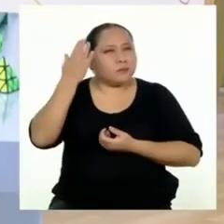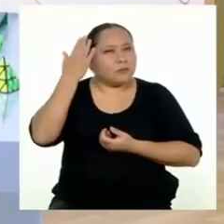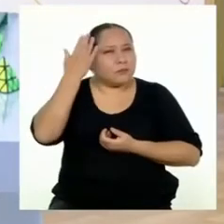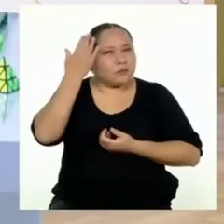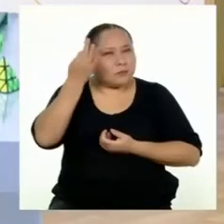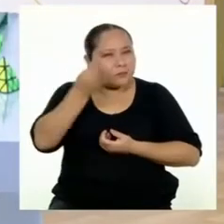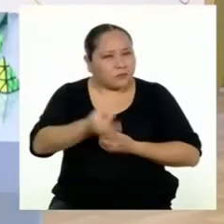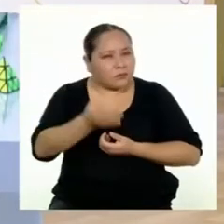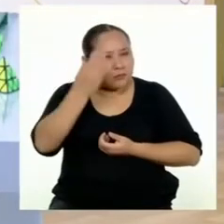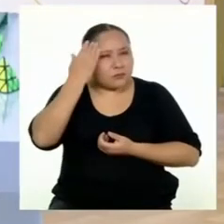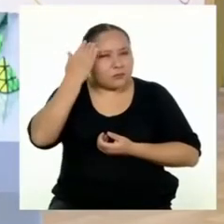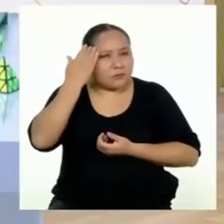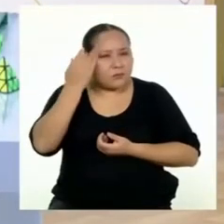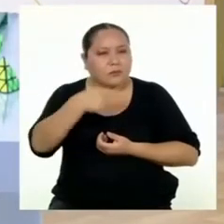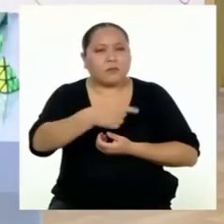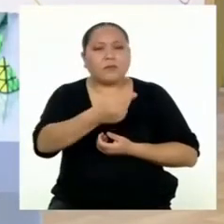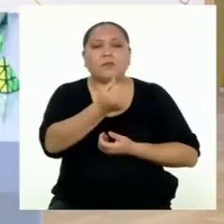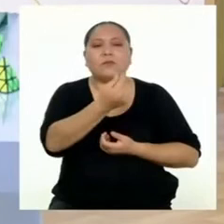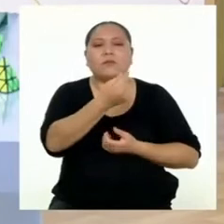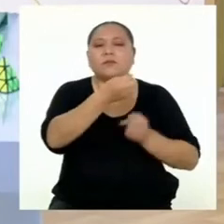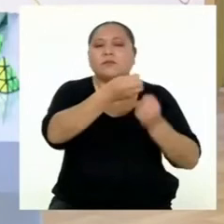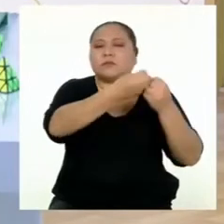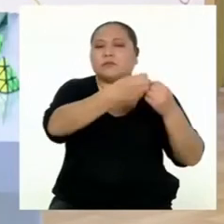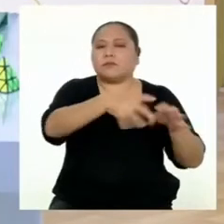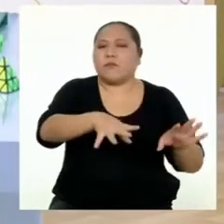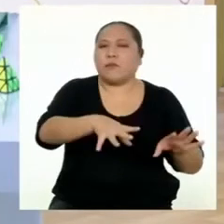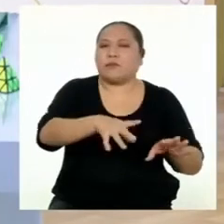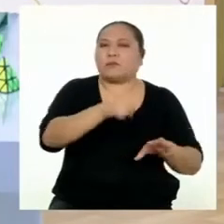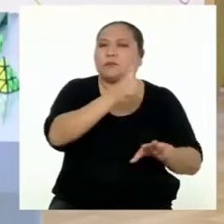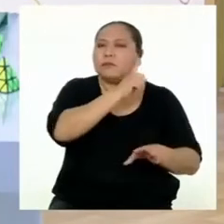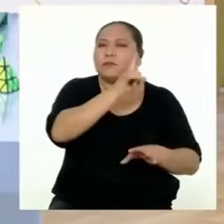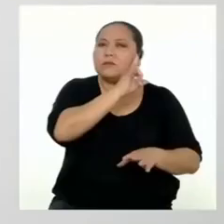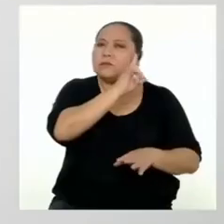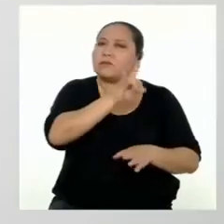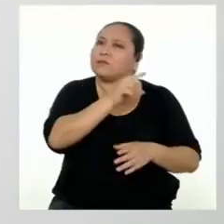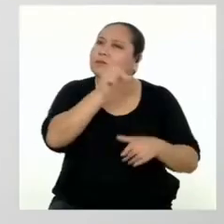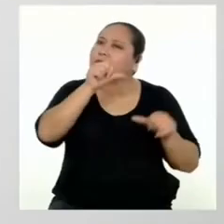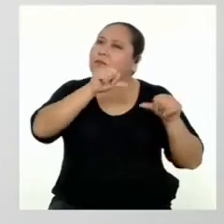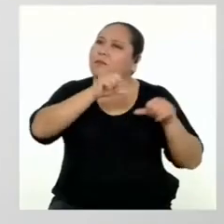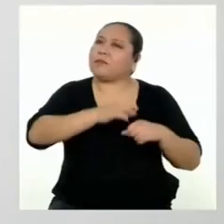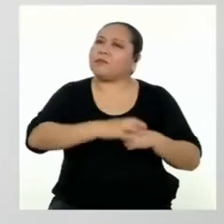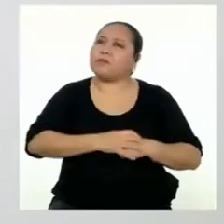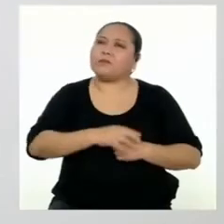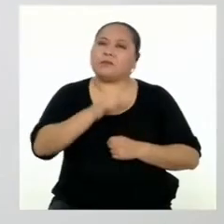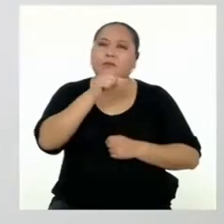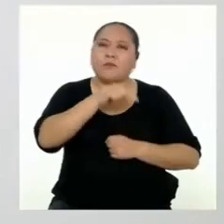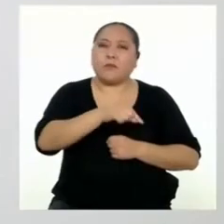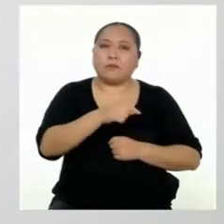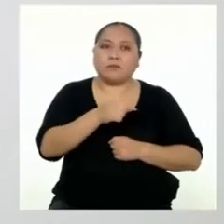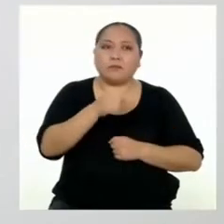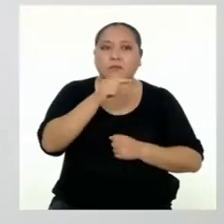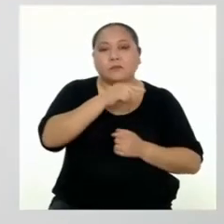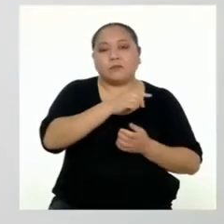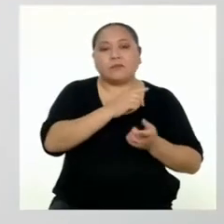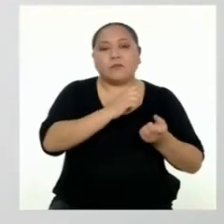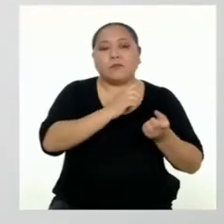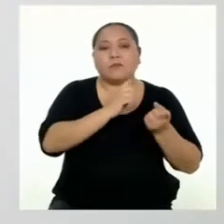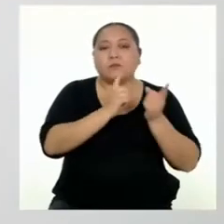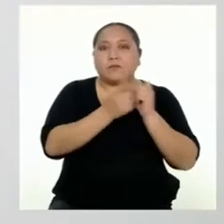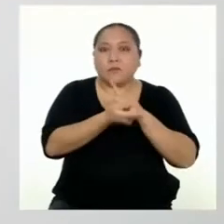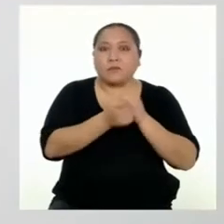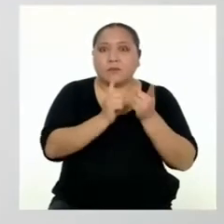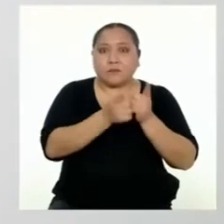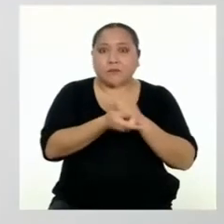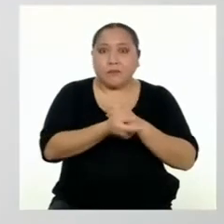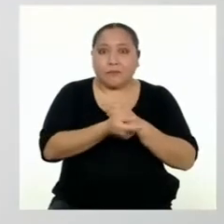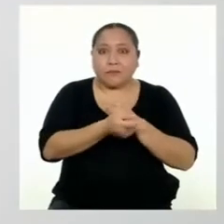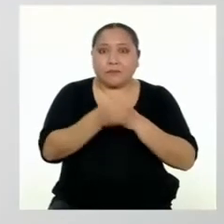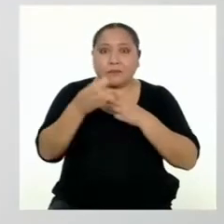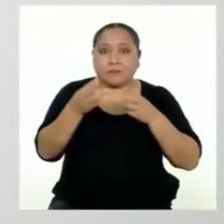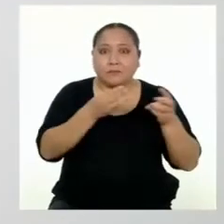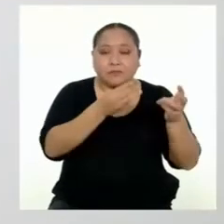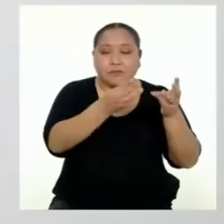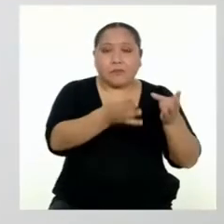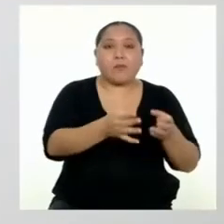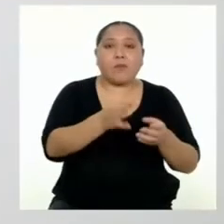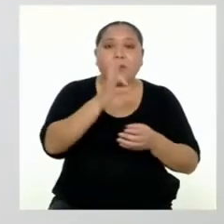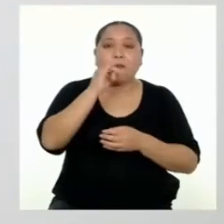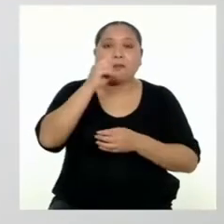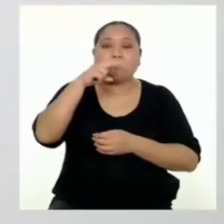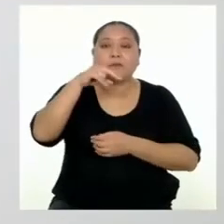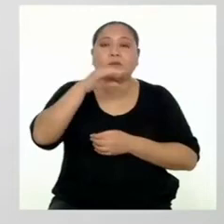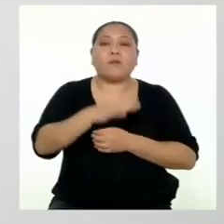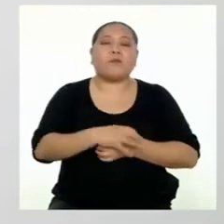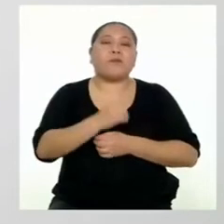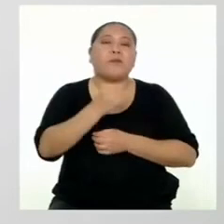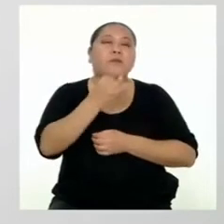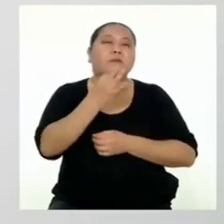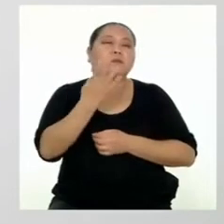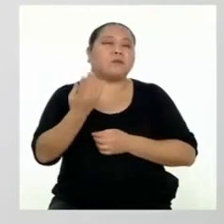asegurarnos de que el dinero no se perderá o será mal empleado? Estos movimientos financieros se realizan bajo algunas